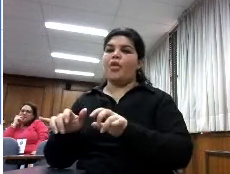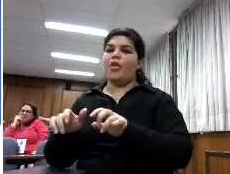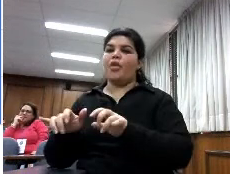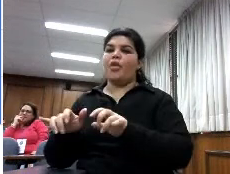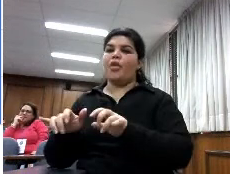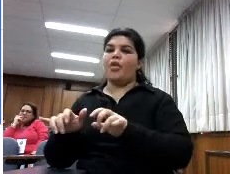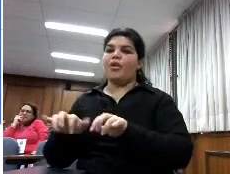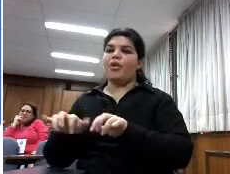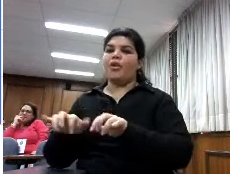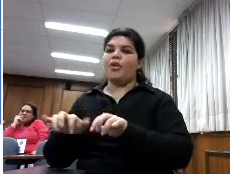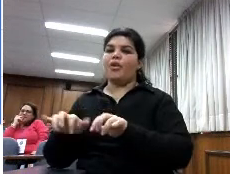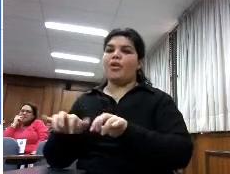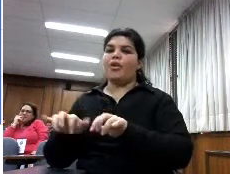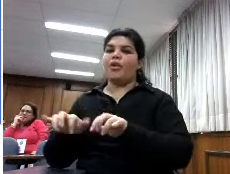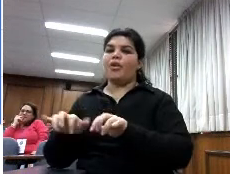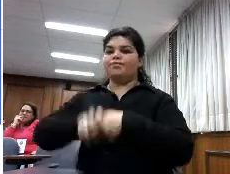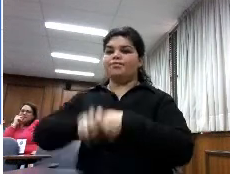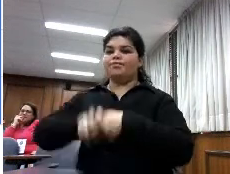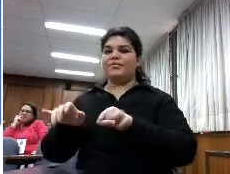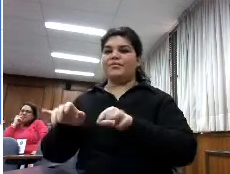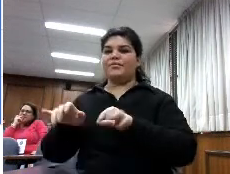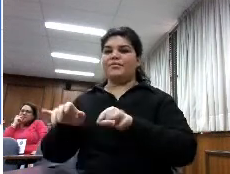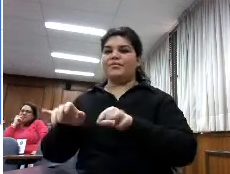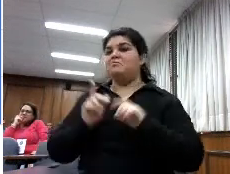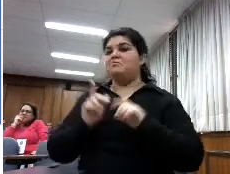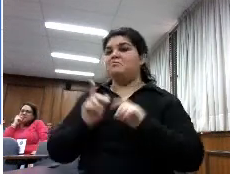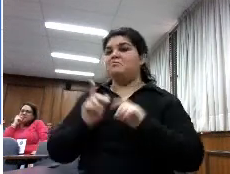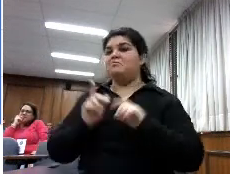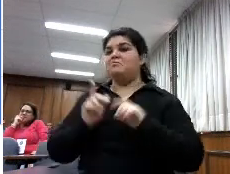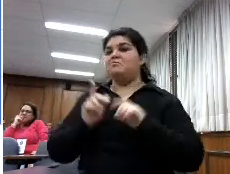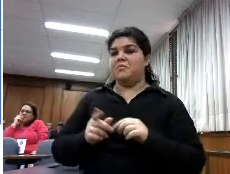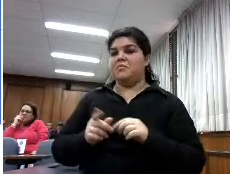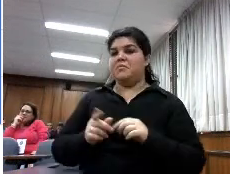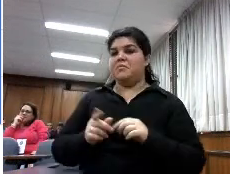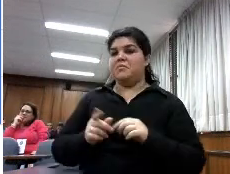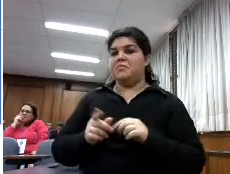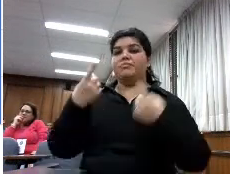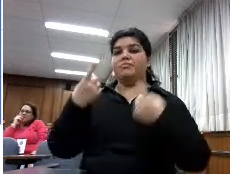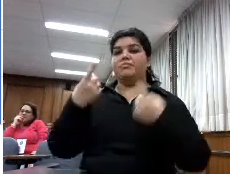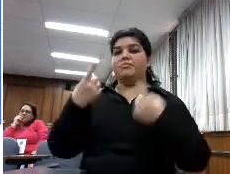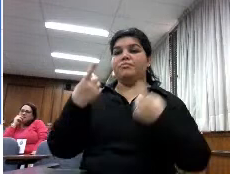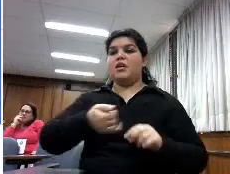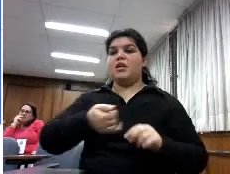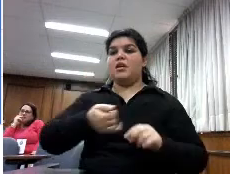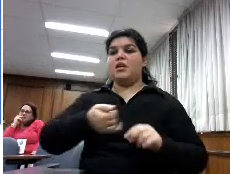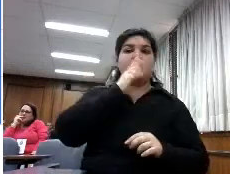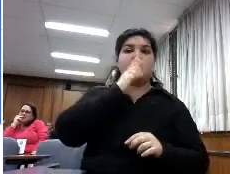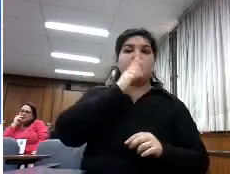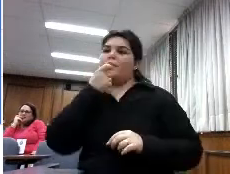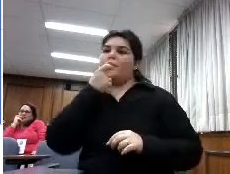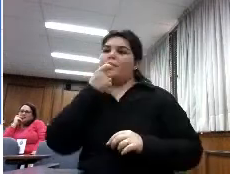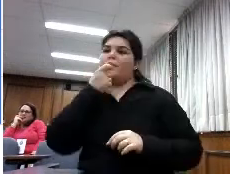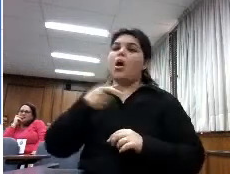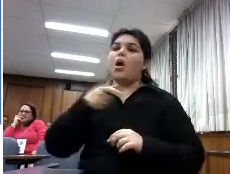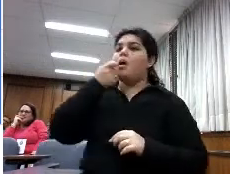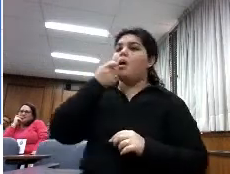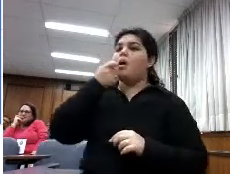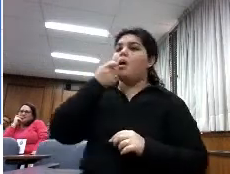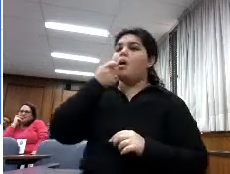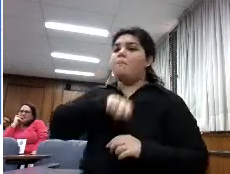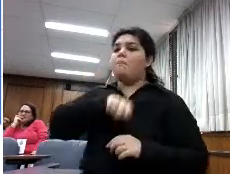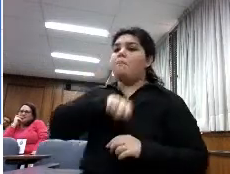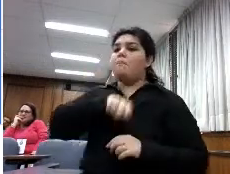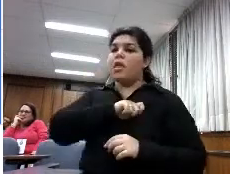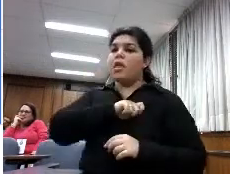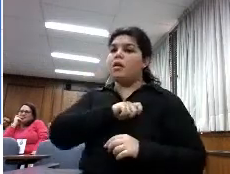esta región de Estados Unidos o de España cuando hacemos esta pregunta en España nos hablan que ya leen en el